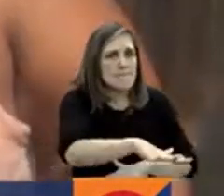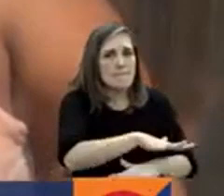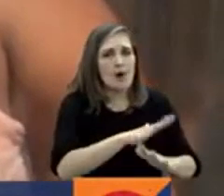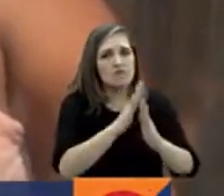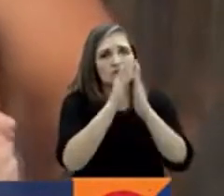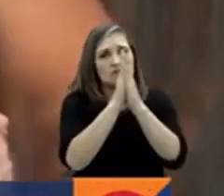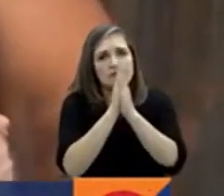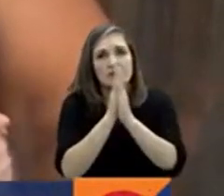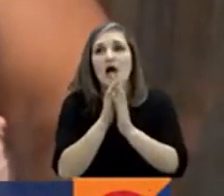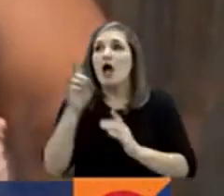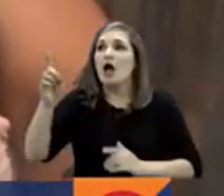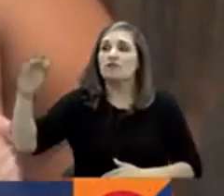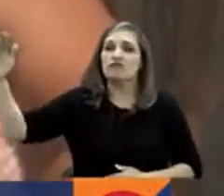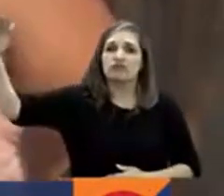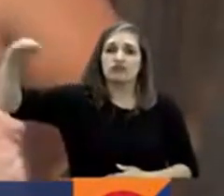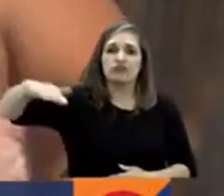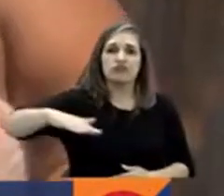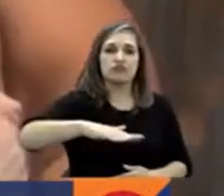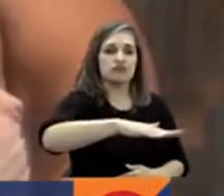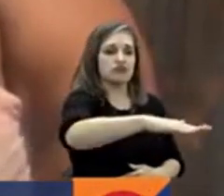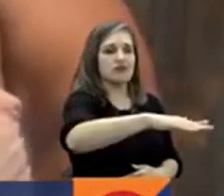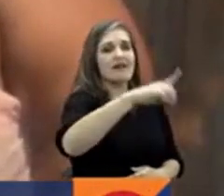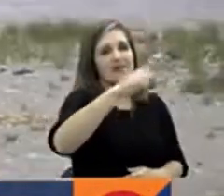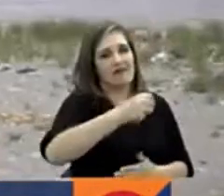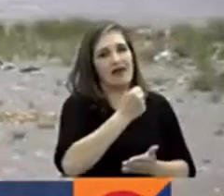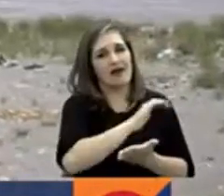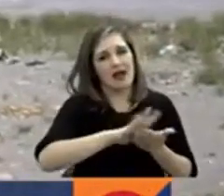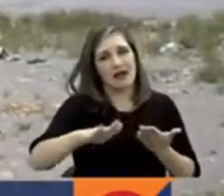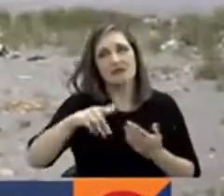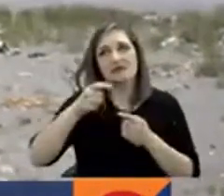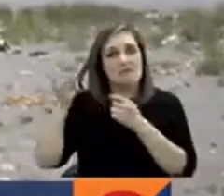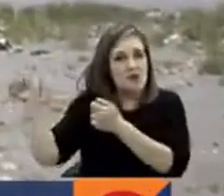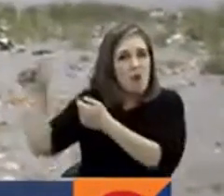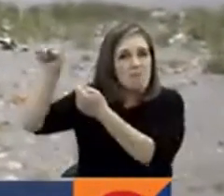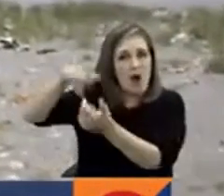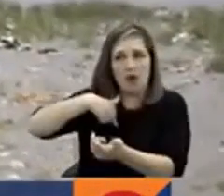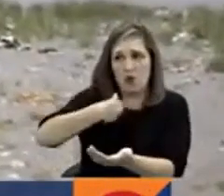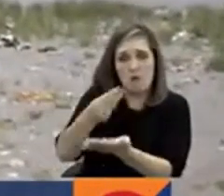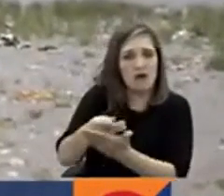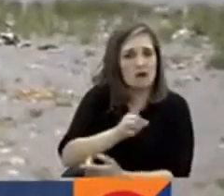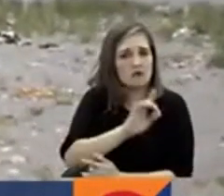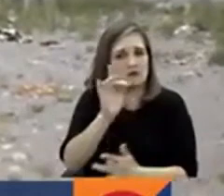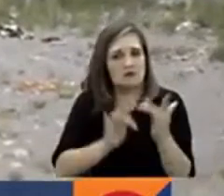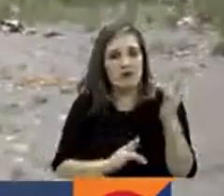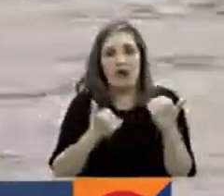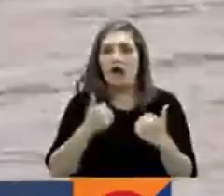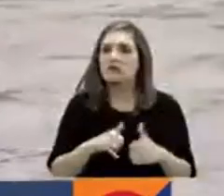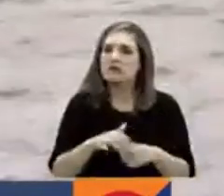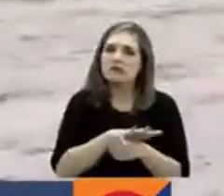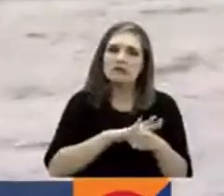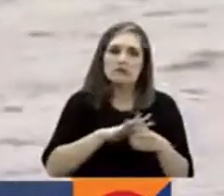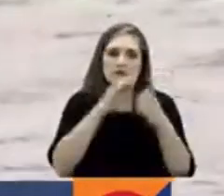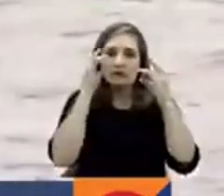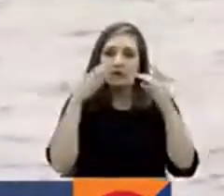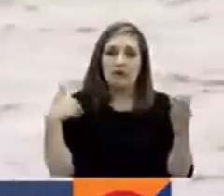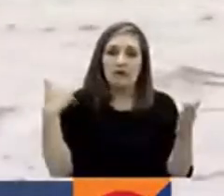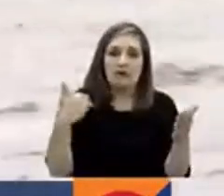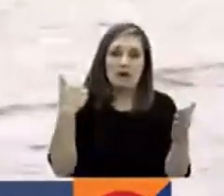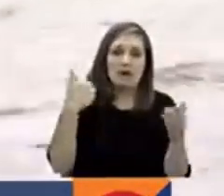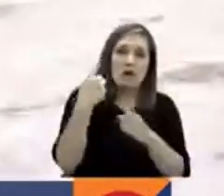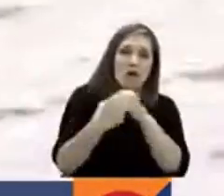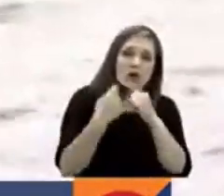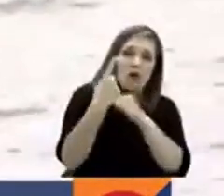mande a los bomberos a que el agua sea gratis y no pagándolas. Ante la gravedad de esta situación que se presenta año tras año, las